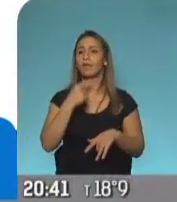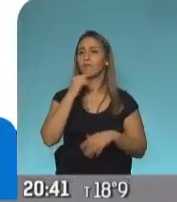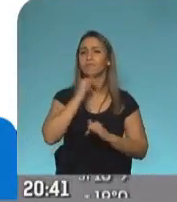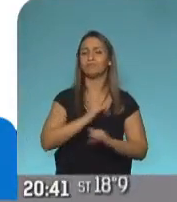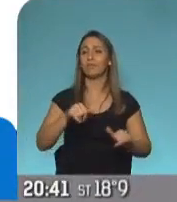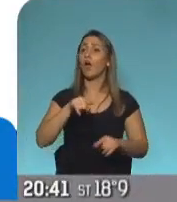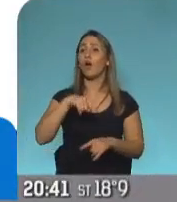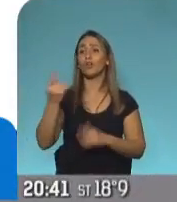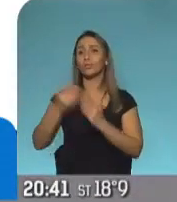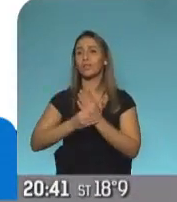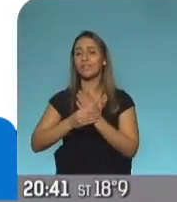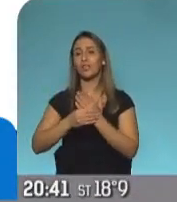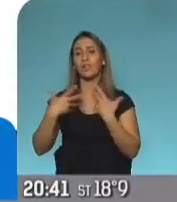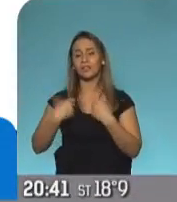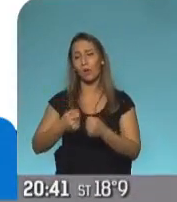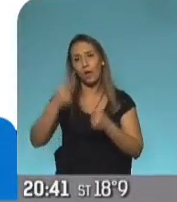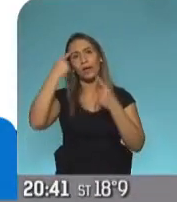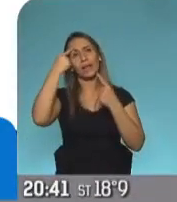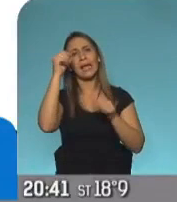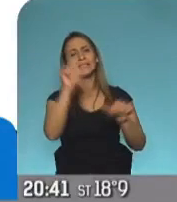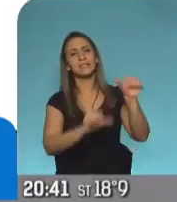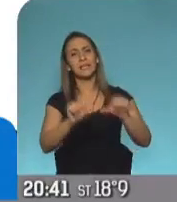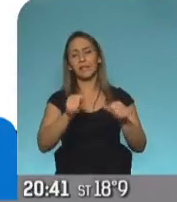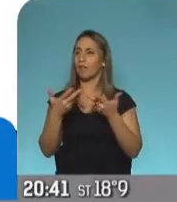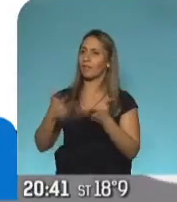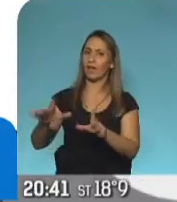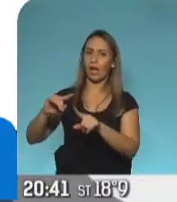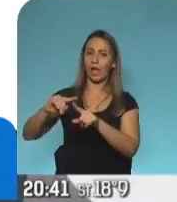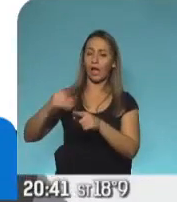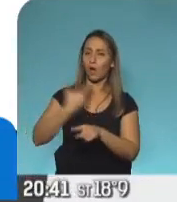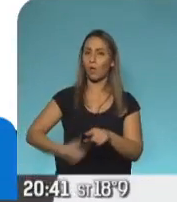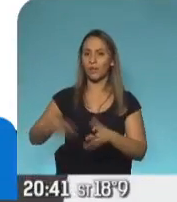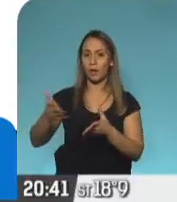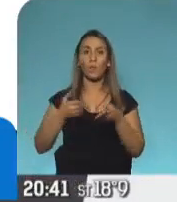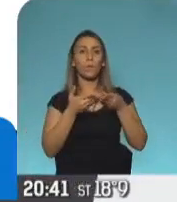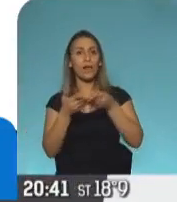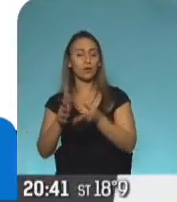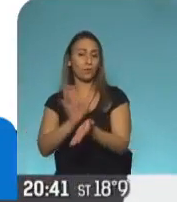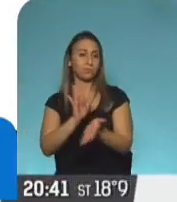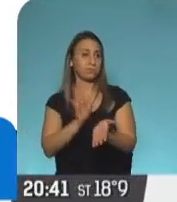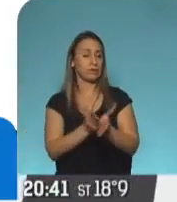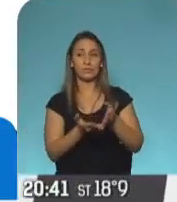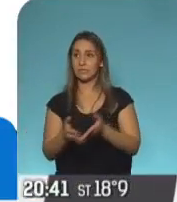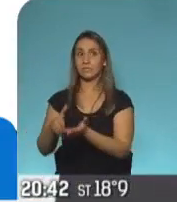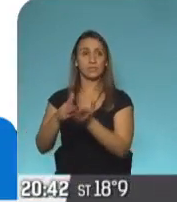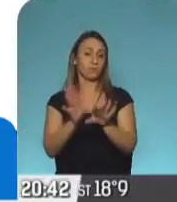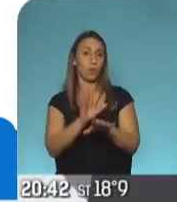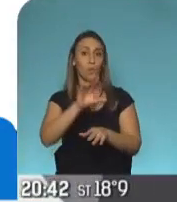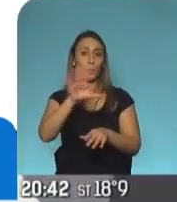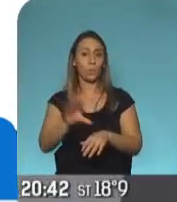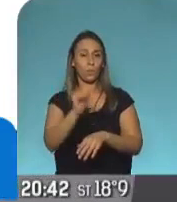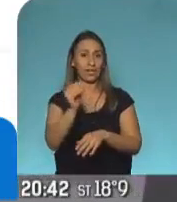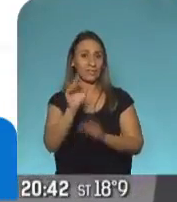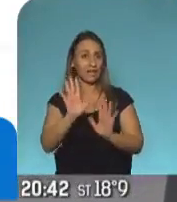que crea en la ciencia y deja al gobierno. Dice, el barco está a la deriva, que Dios proteja a Brasil y a los